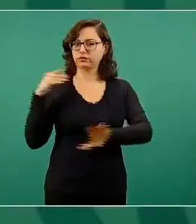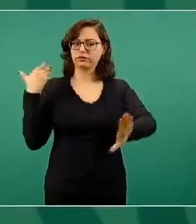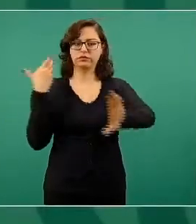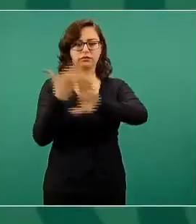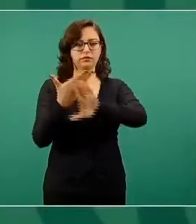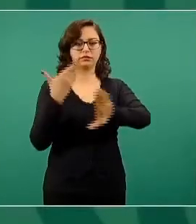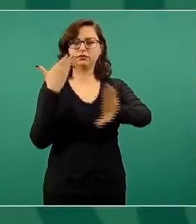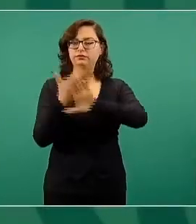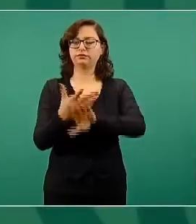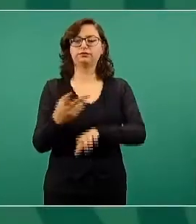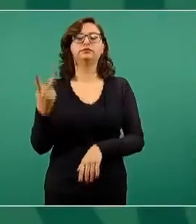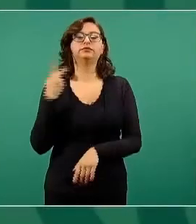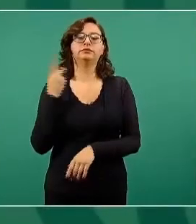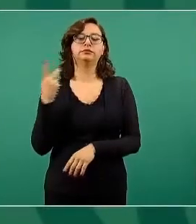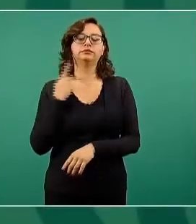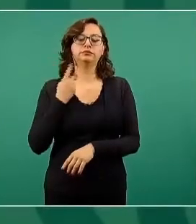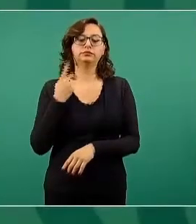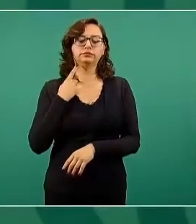política.